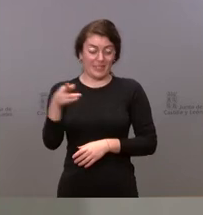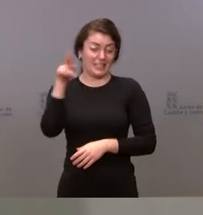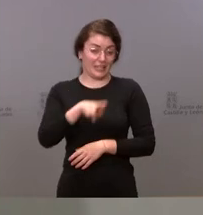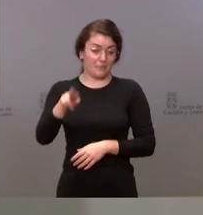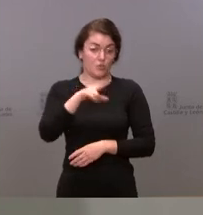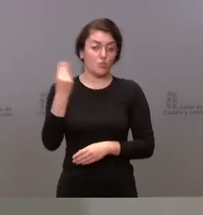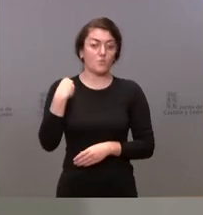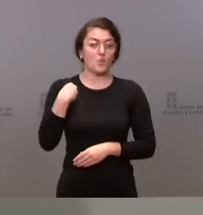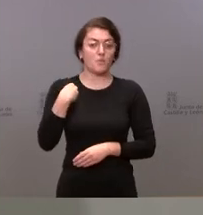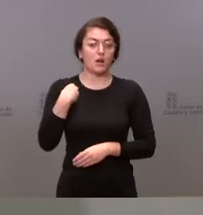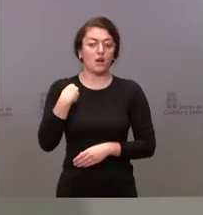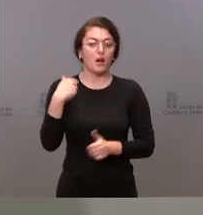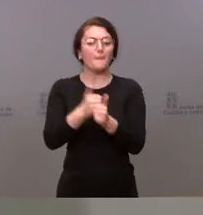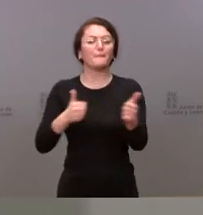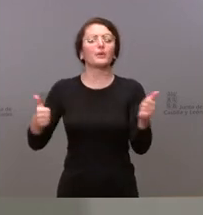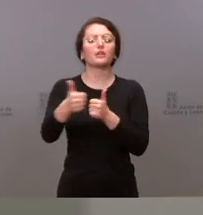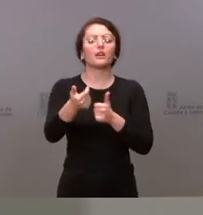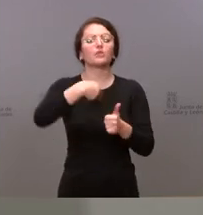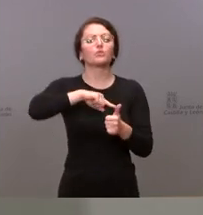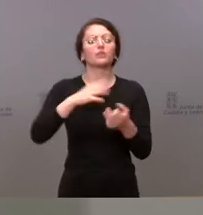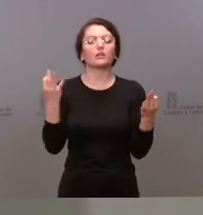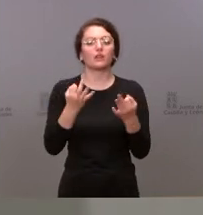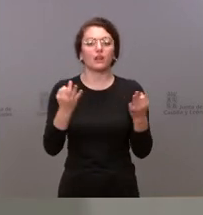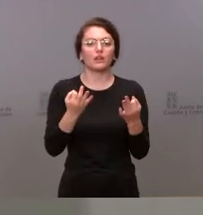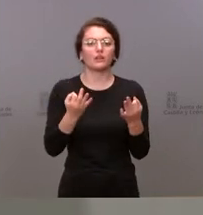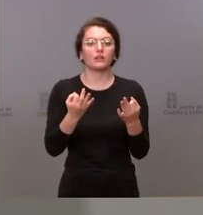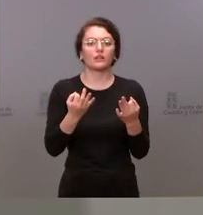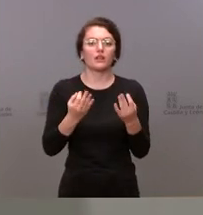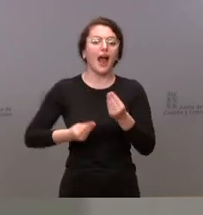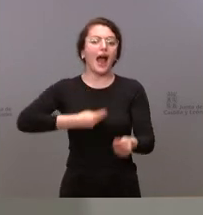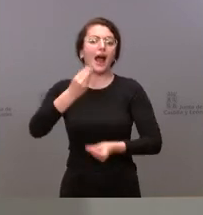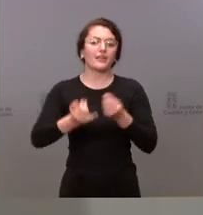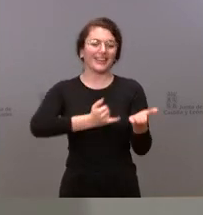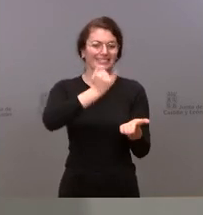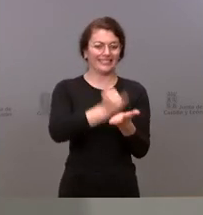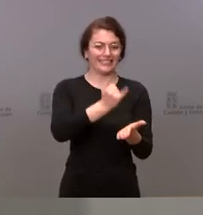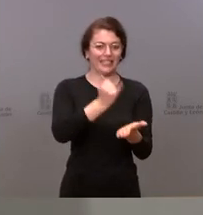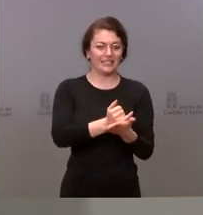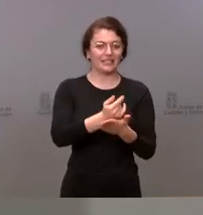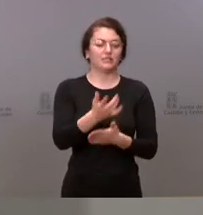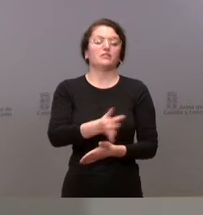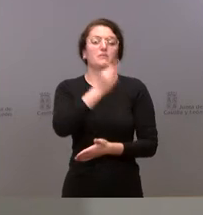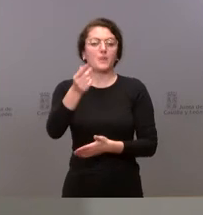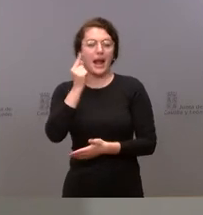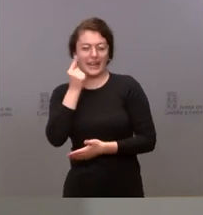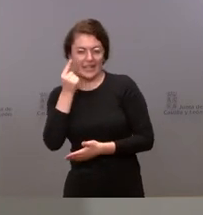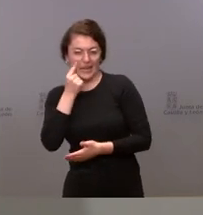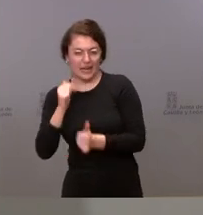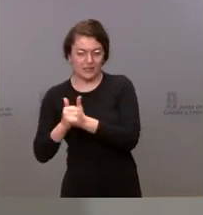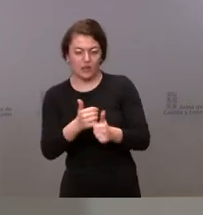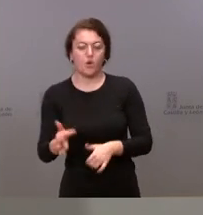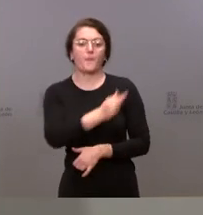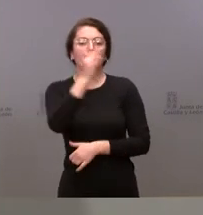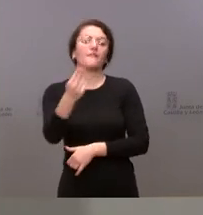la prioridad en este momento es la realización de test, de rastreos y de vacunas y en relación con este asunto es el que